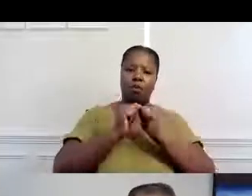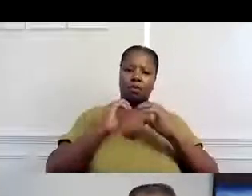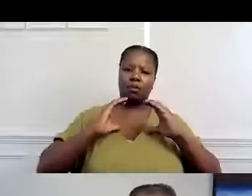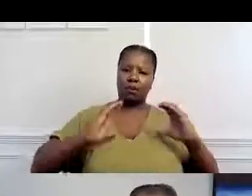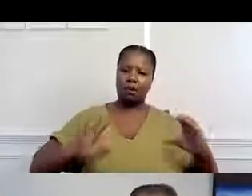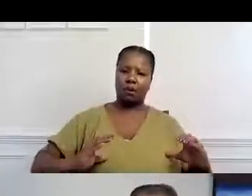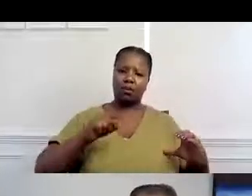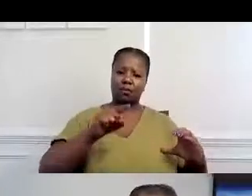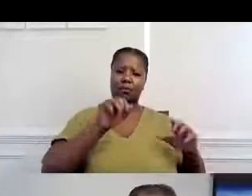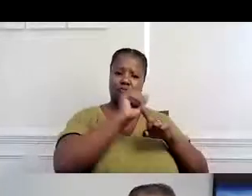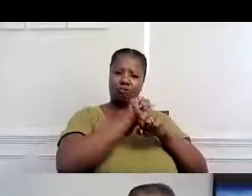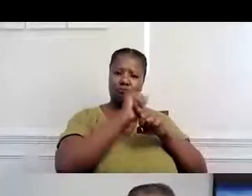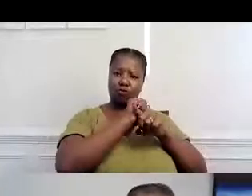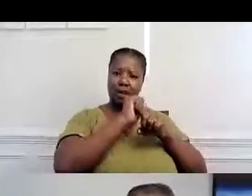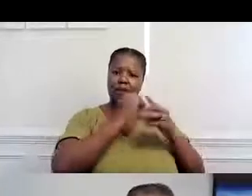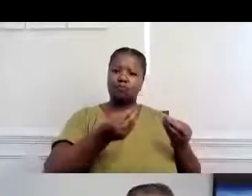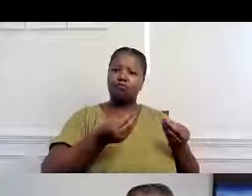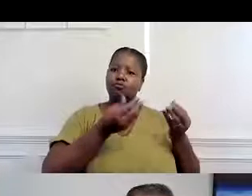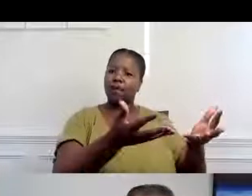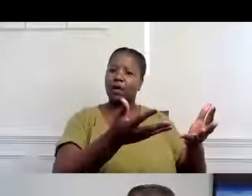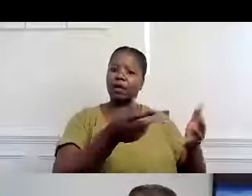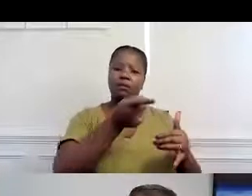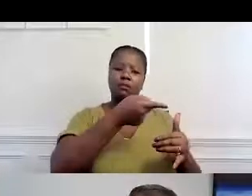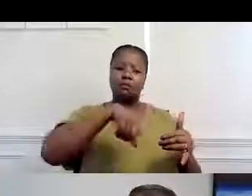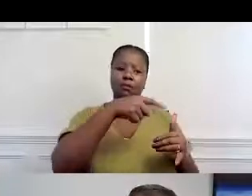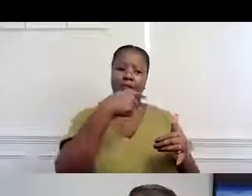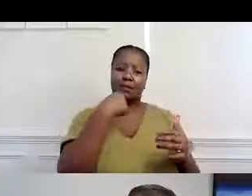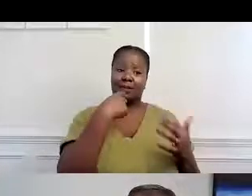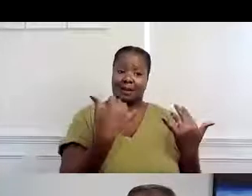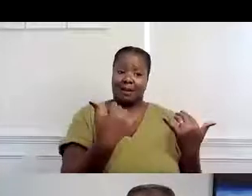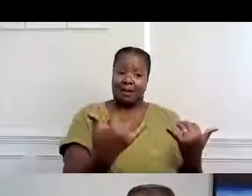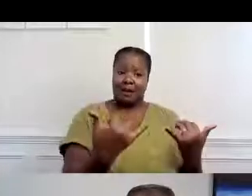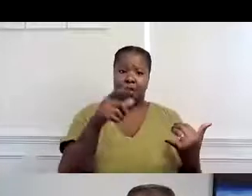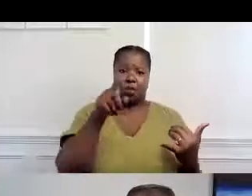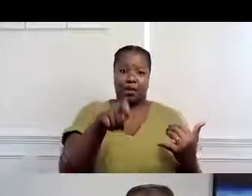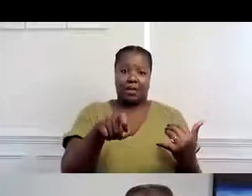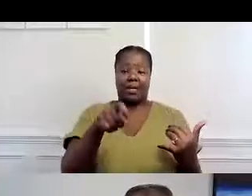Revisar los recursos. Tiene que haber entrenamiento.